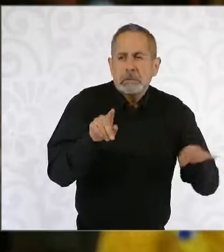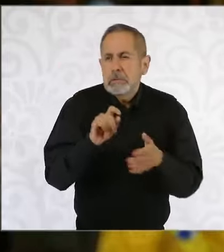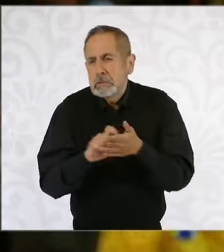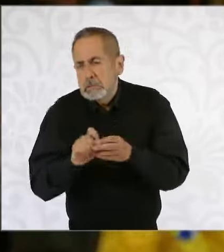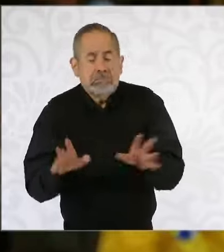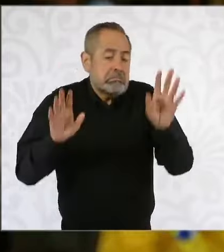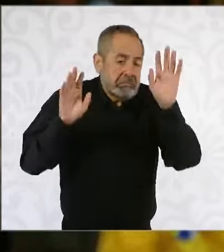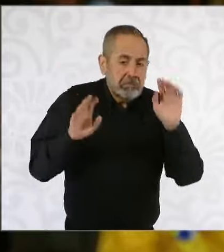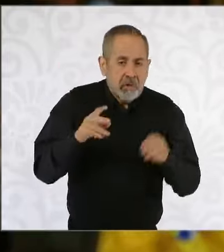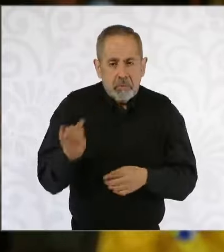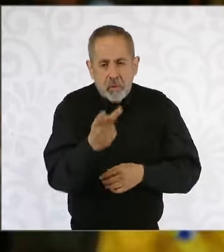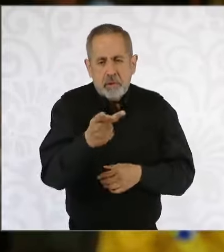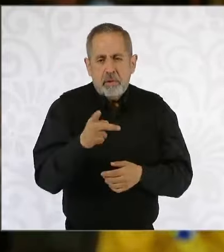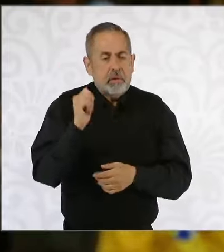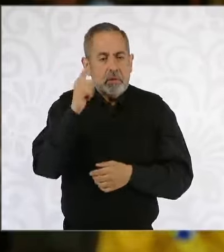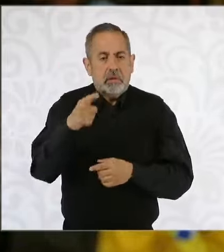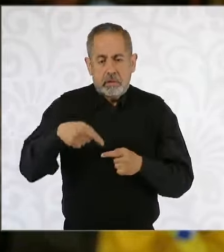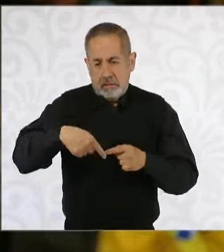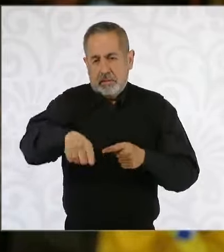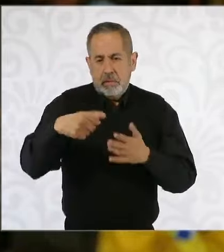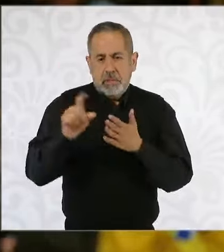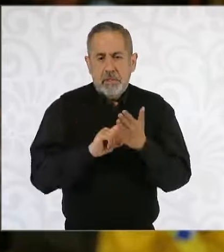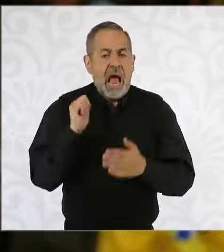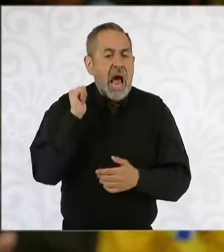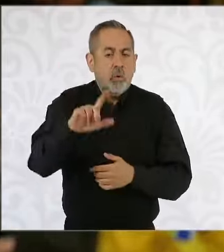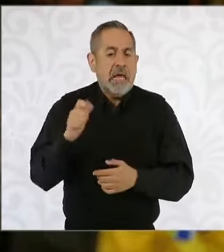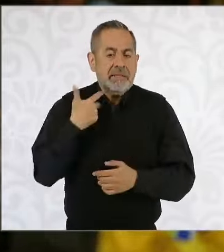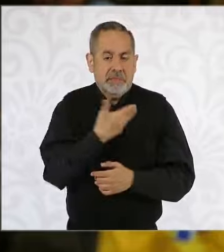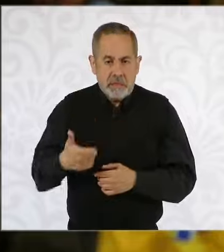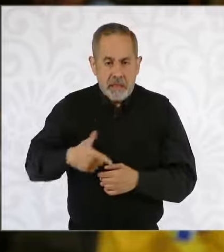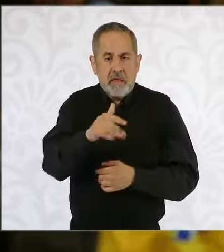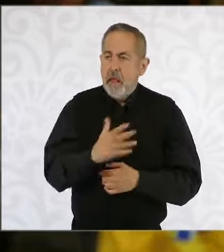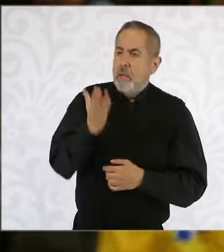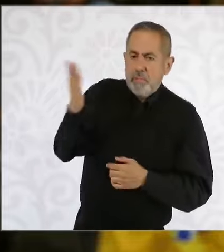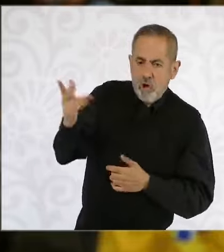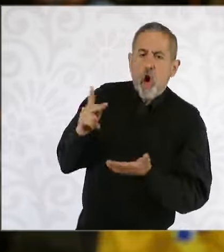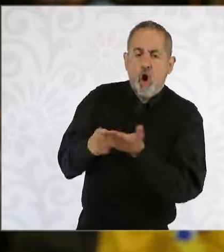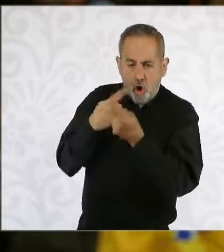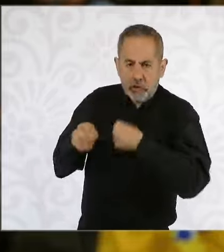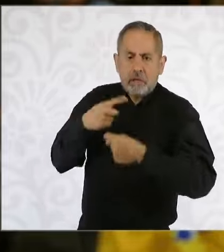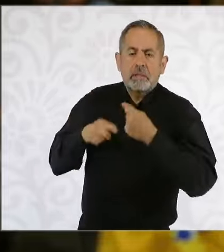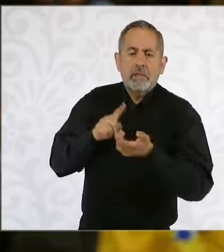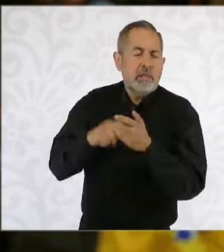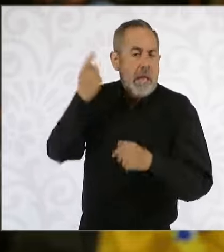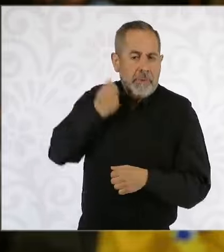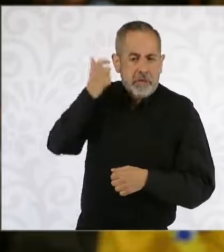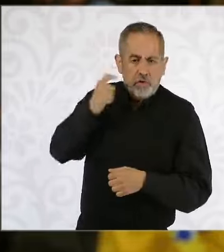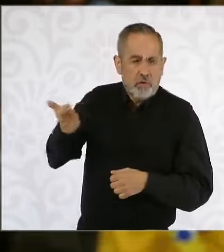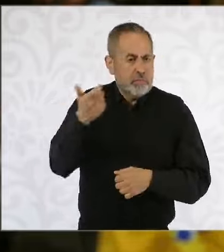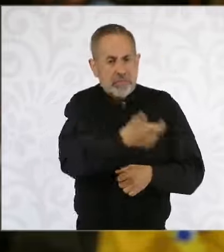Entonces, preguntarle si en estos meses algún expresidente le ha solicitado el regreso de su pensión. O sea,